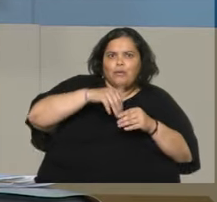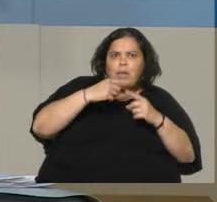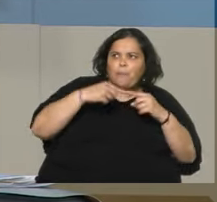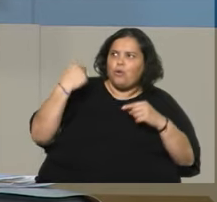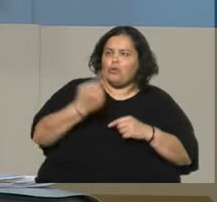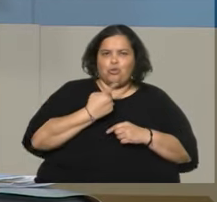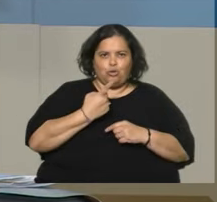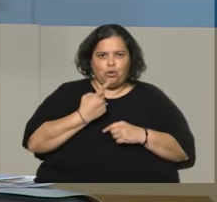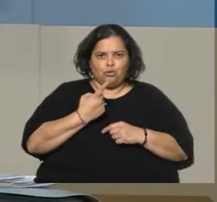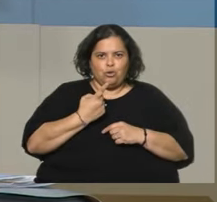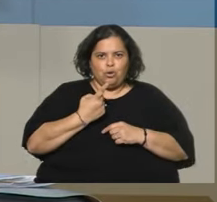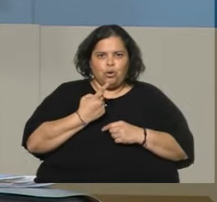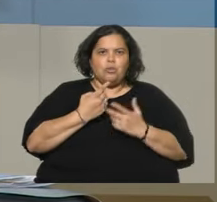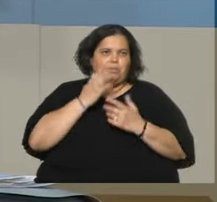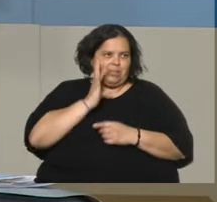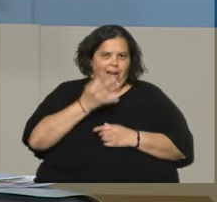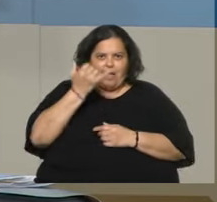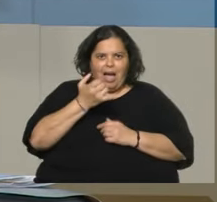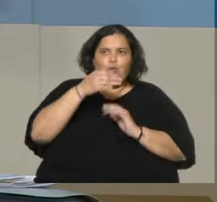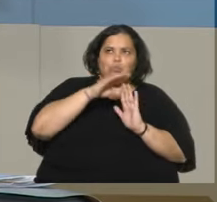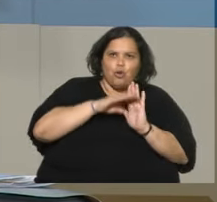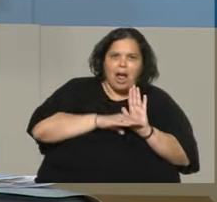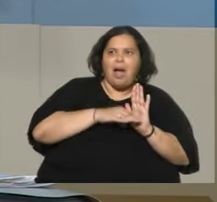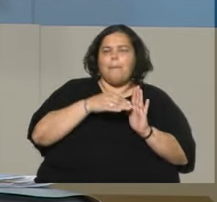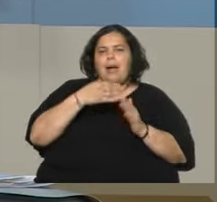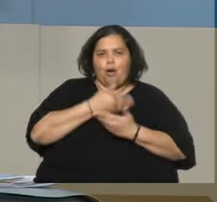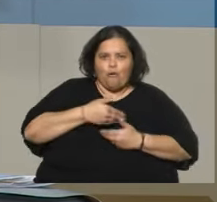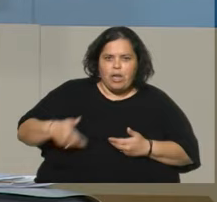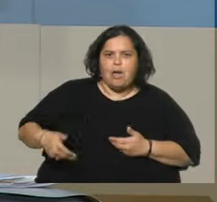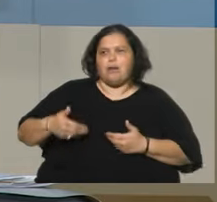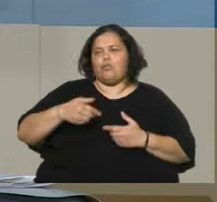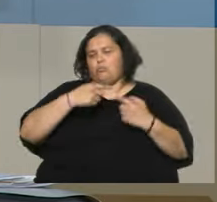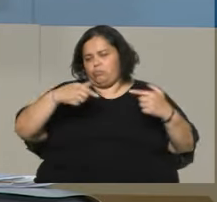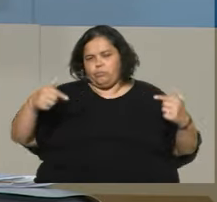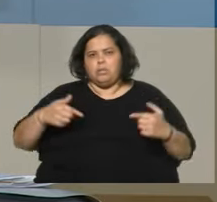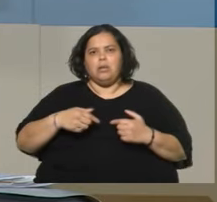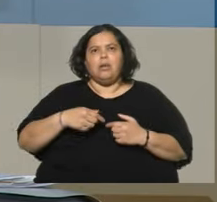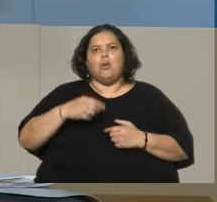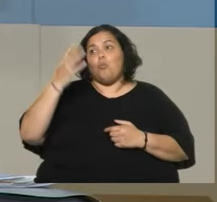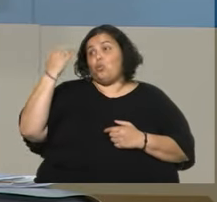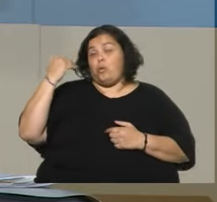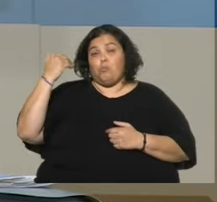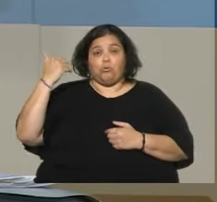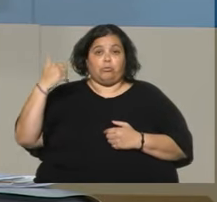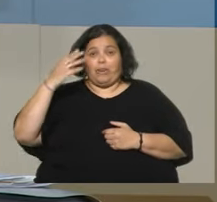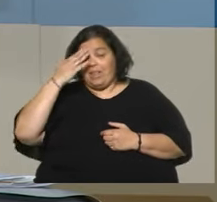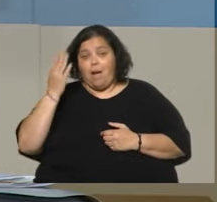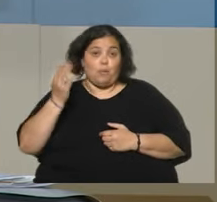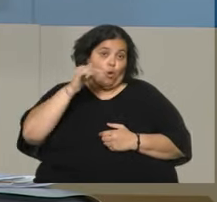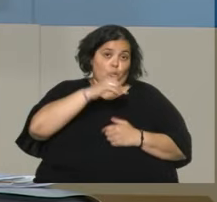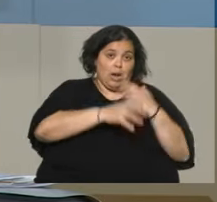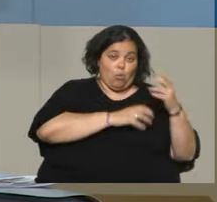un programa de gobierno, hay un partido político como tuvo la coalición, o como tuvo el Frente Amplio en las elecciones anteriores, y